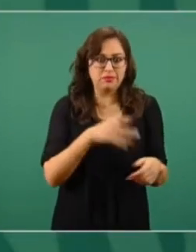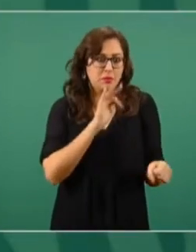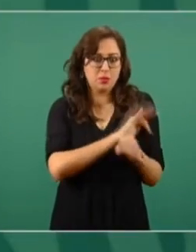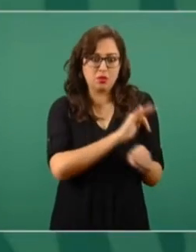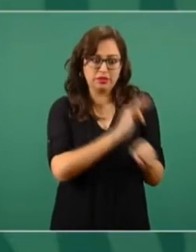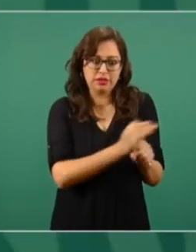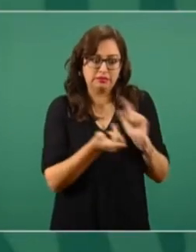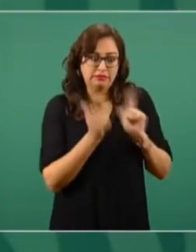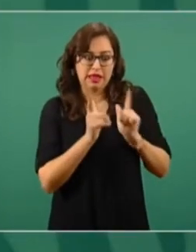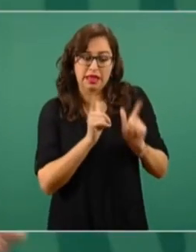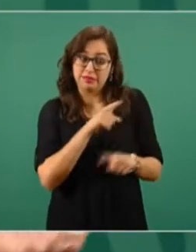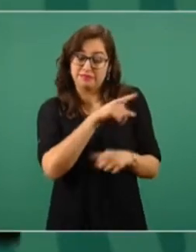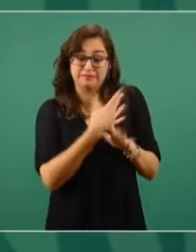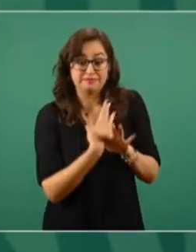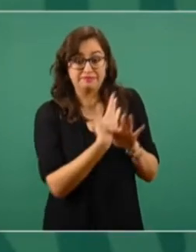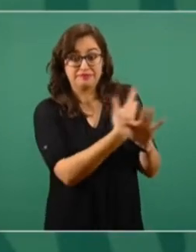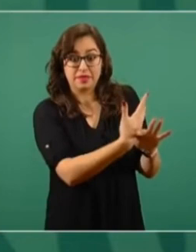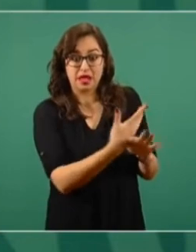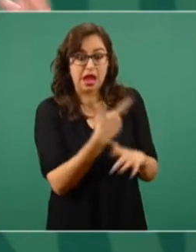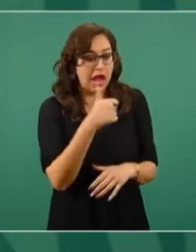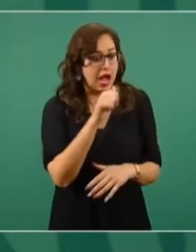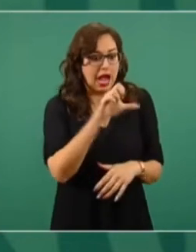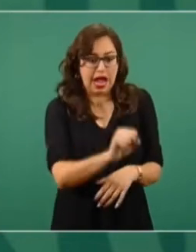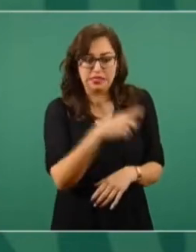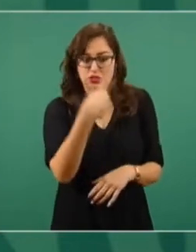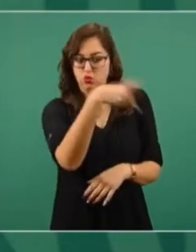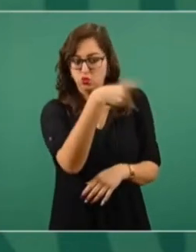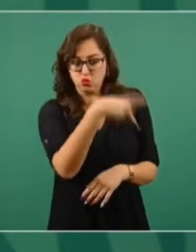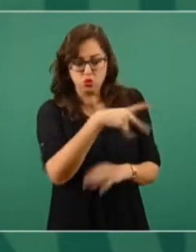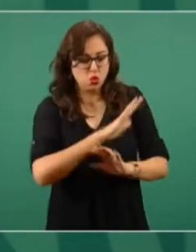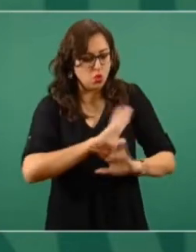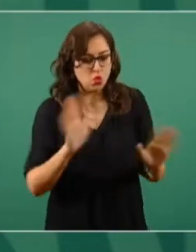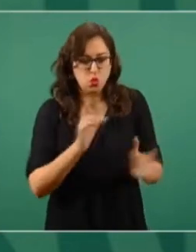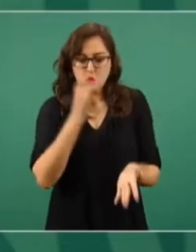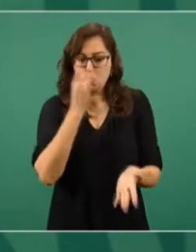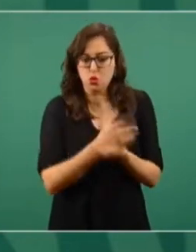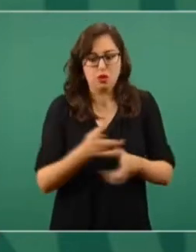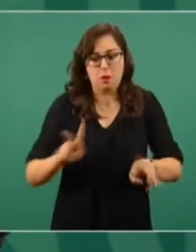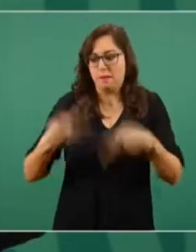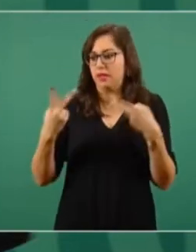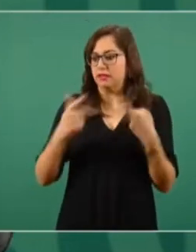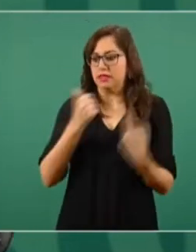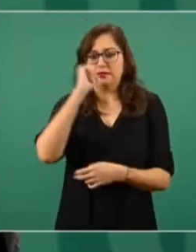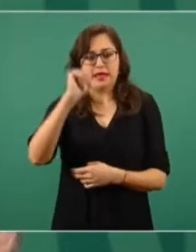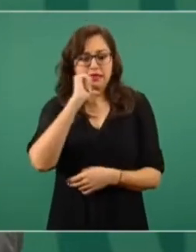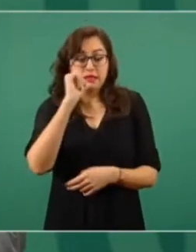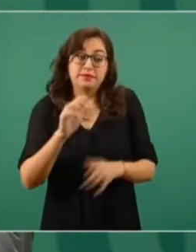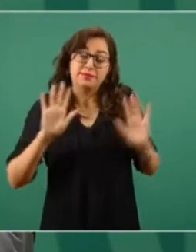sí, para usar sólo ellos el gas.